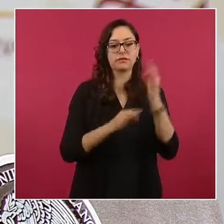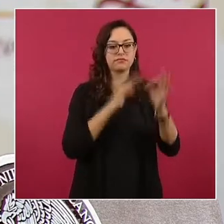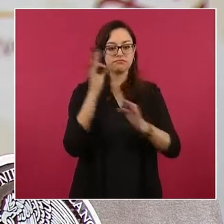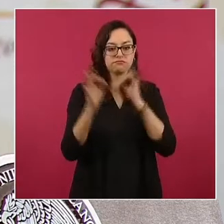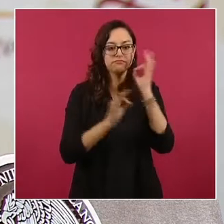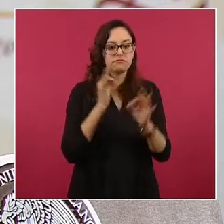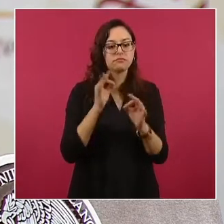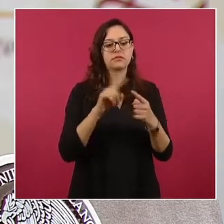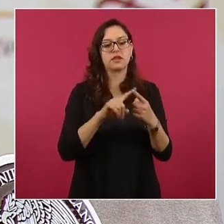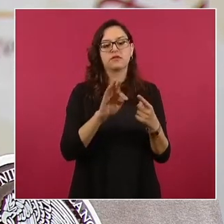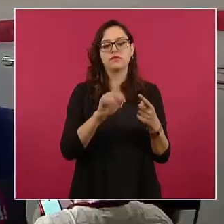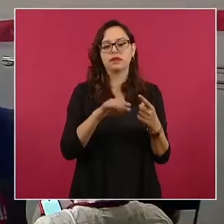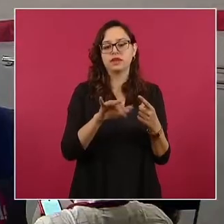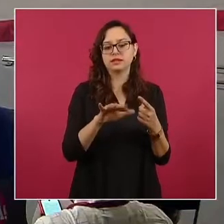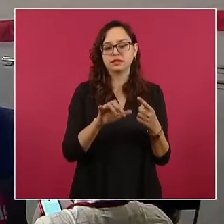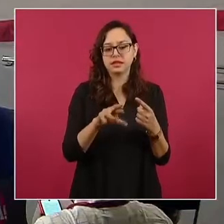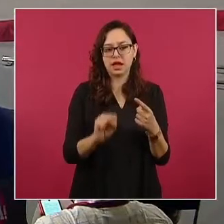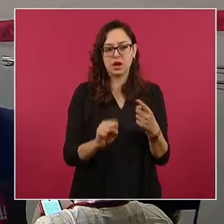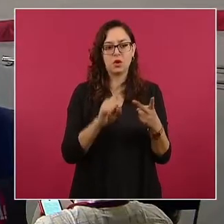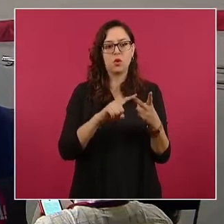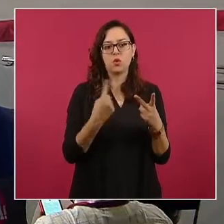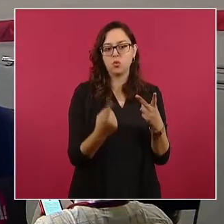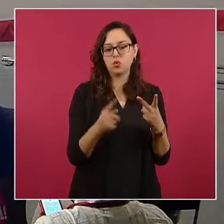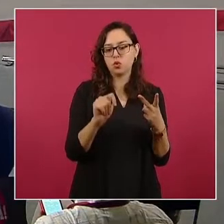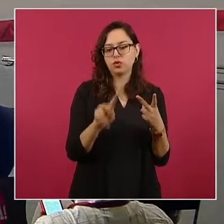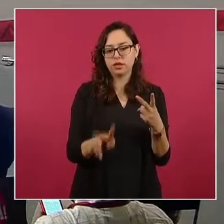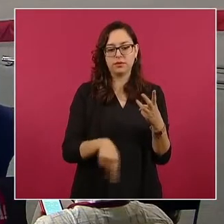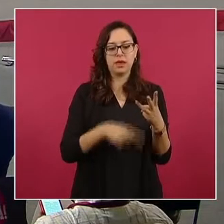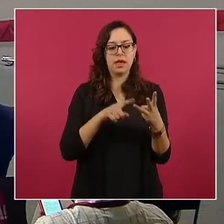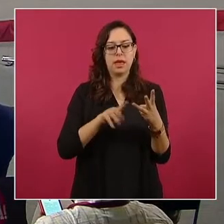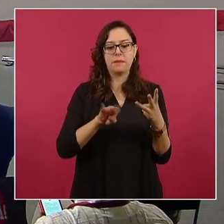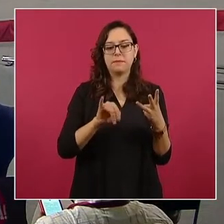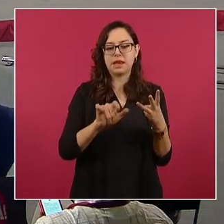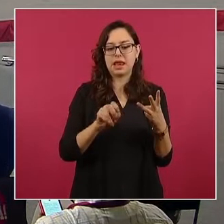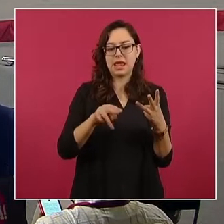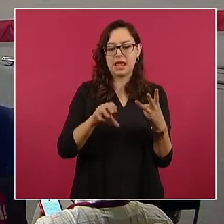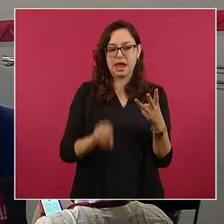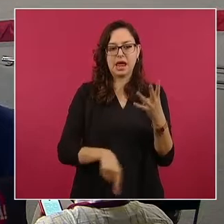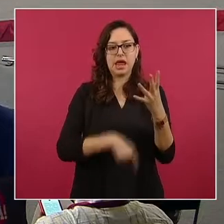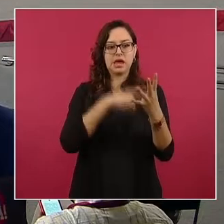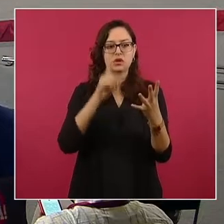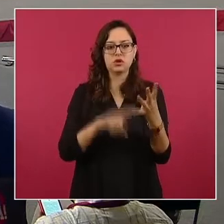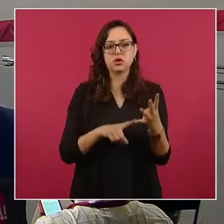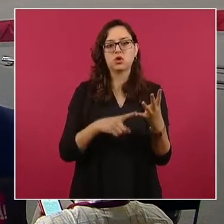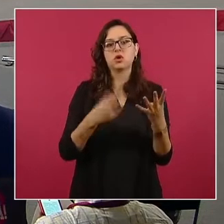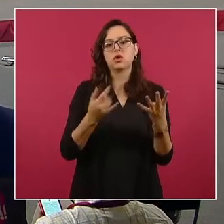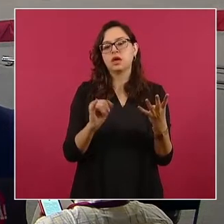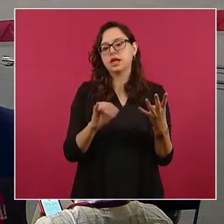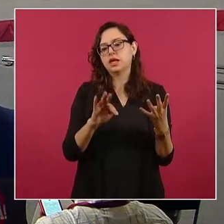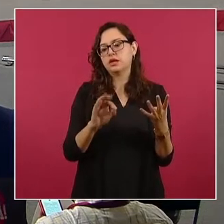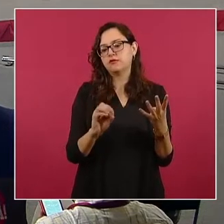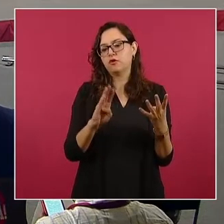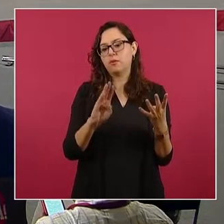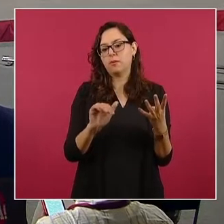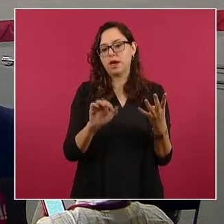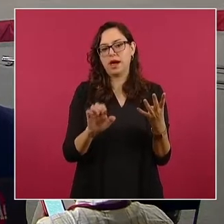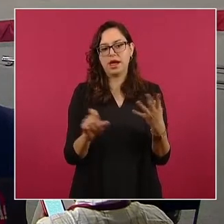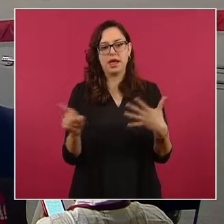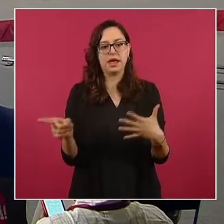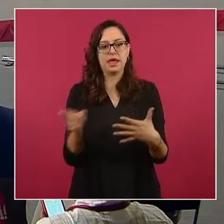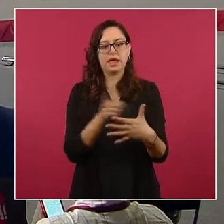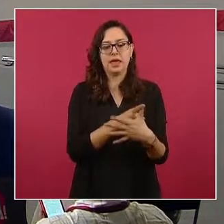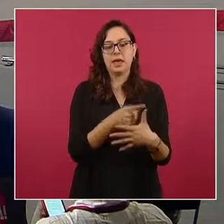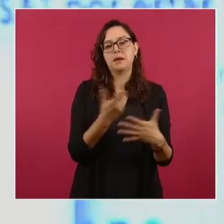Milenio, Televisa, El Contribuyente, Radio Fórmula, Infobae, El Portal